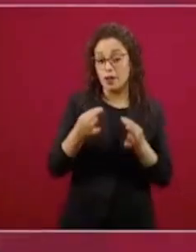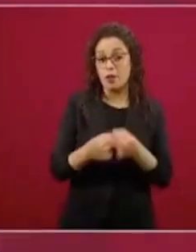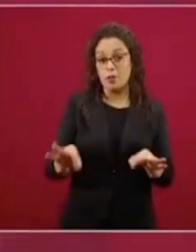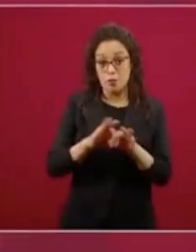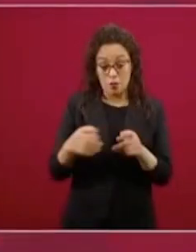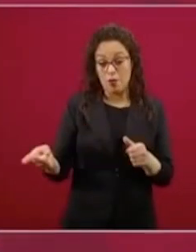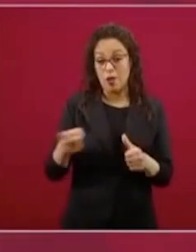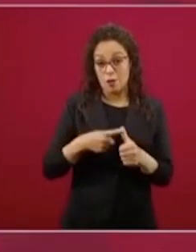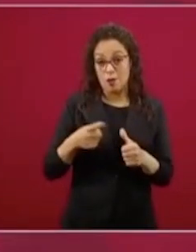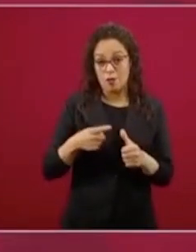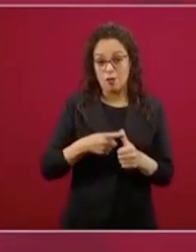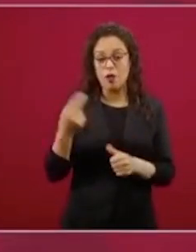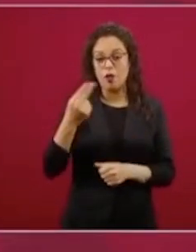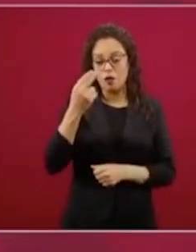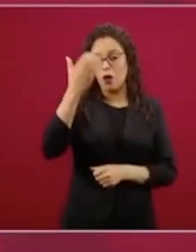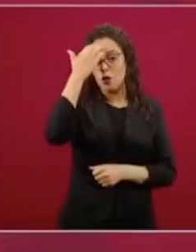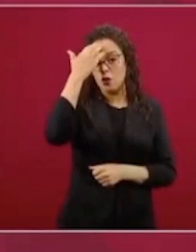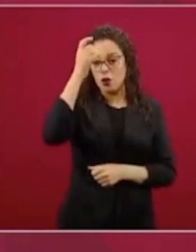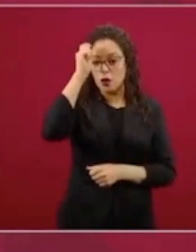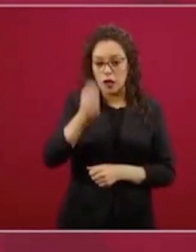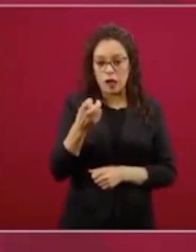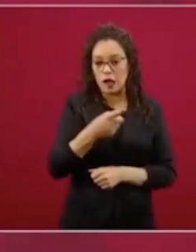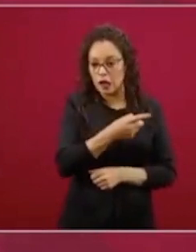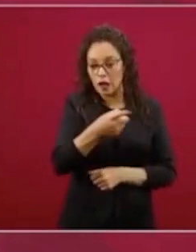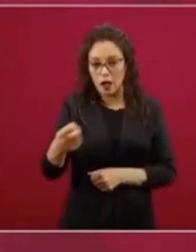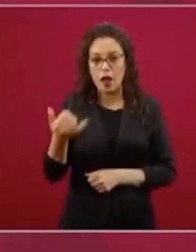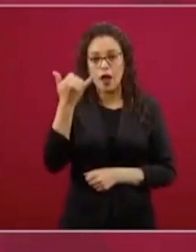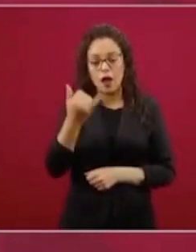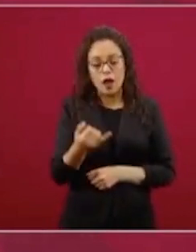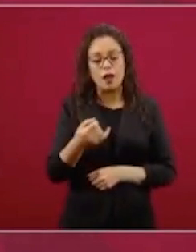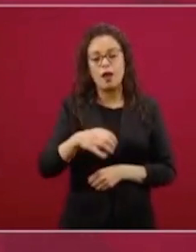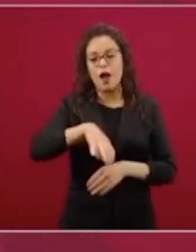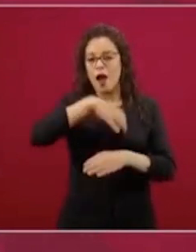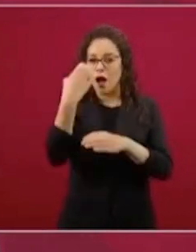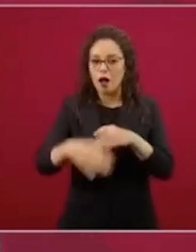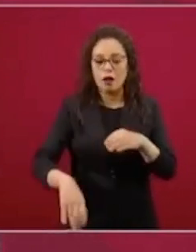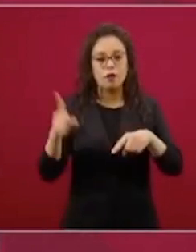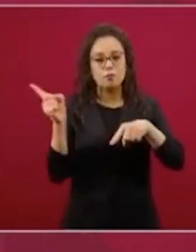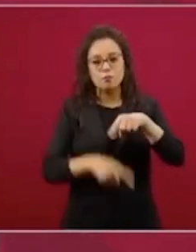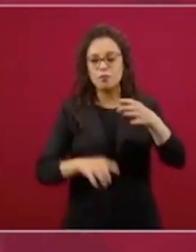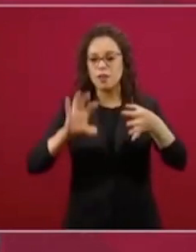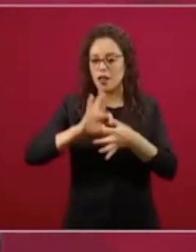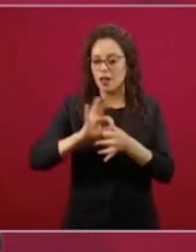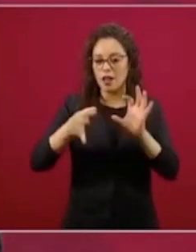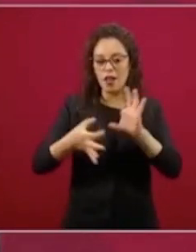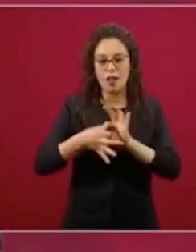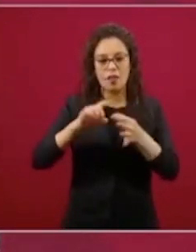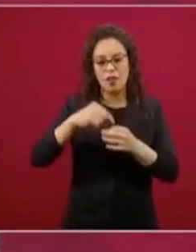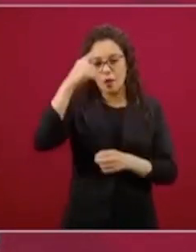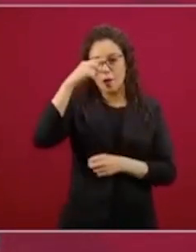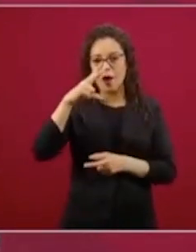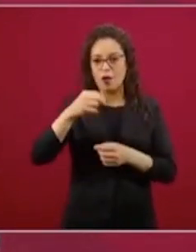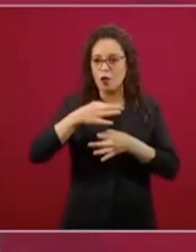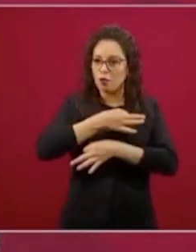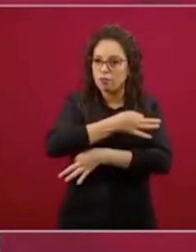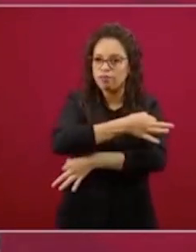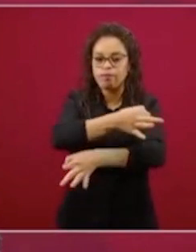segundo lugar, cortar la cadena de transmisión de mensajes, noticias falsas, audios, videos.